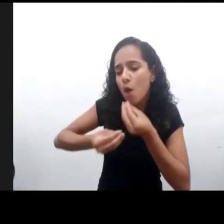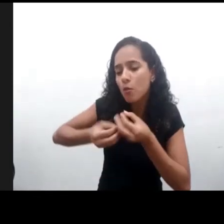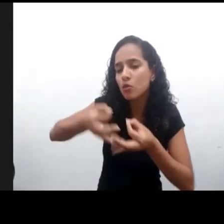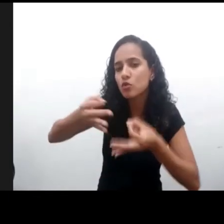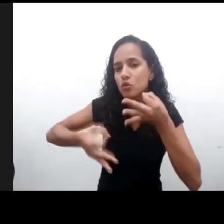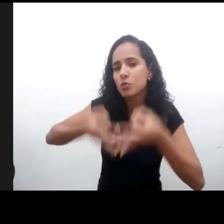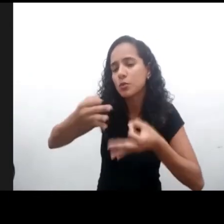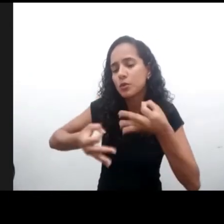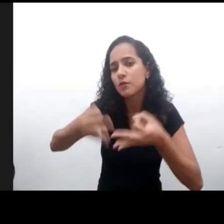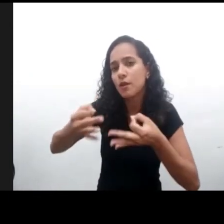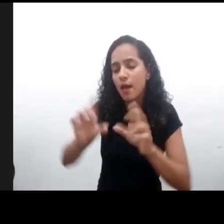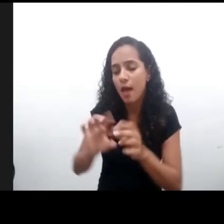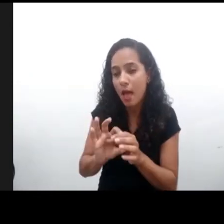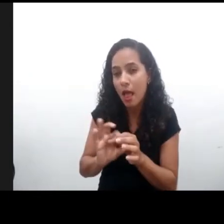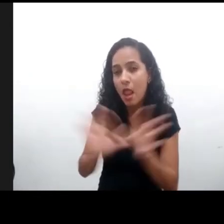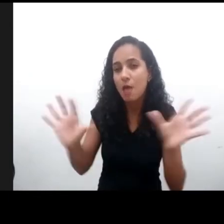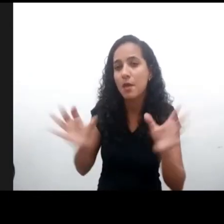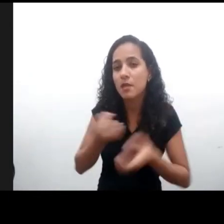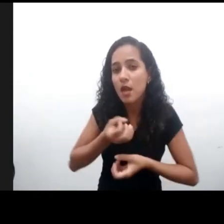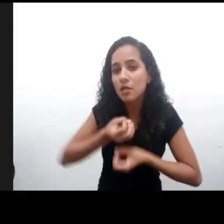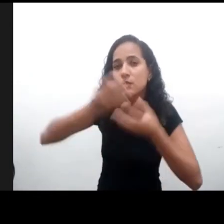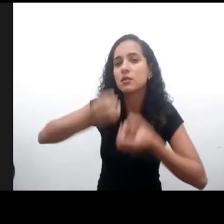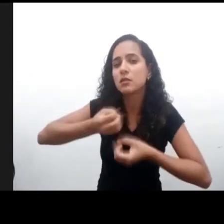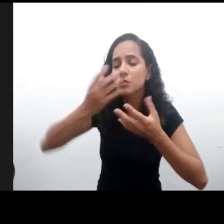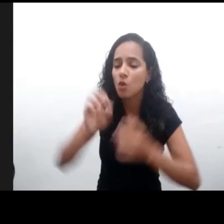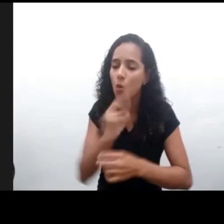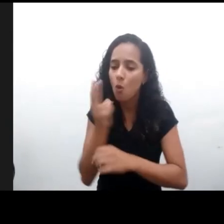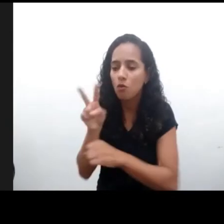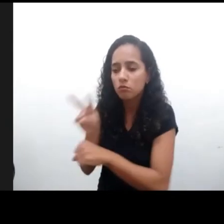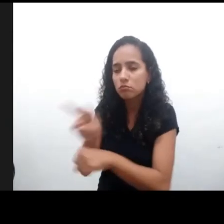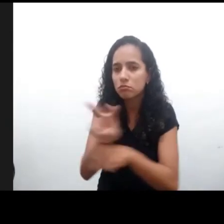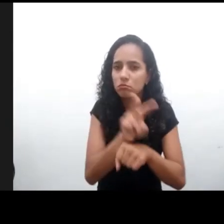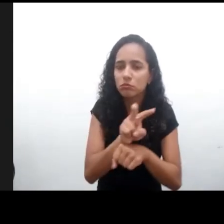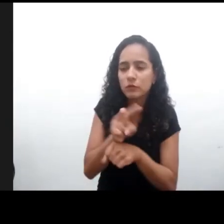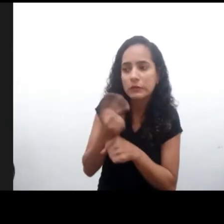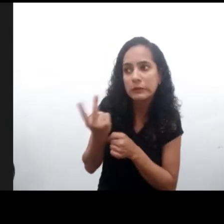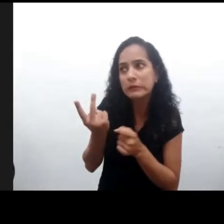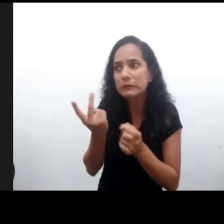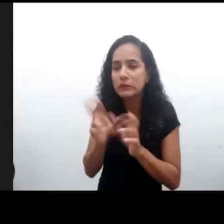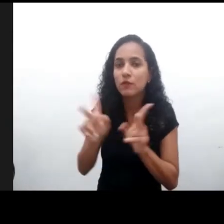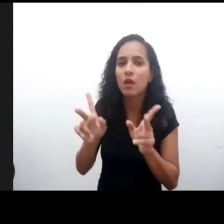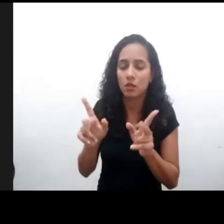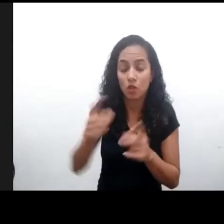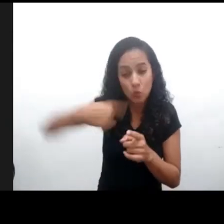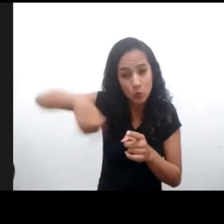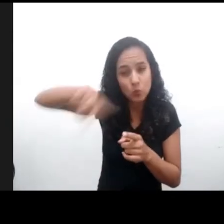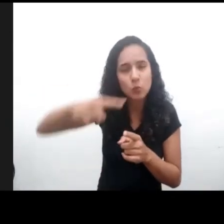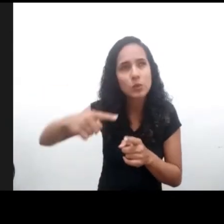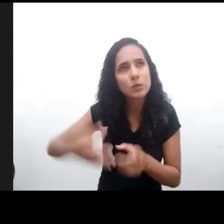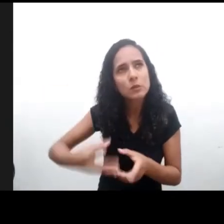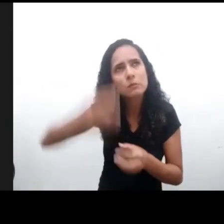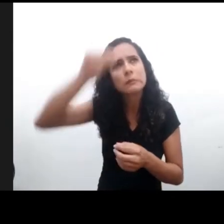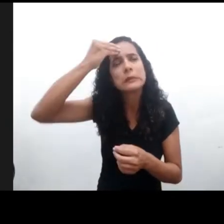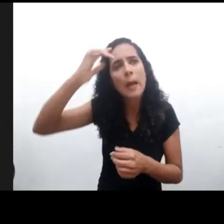a maneras de vigilancia desproporcionadas. Todo esto nos lleva a pensar que es muy importante poder